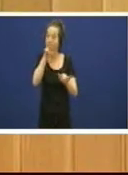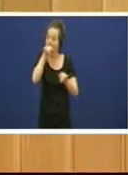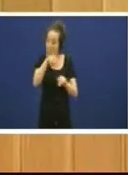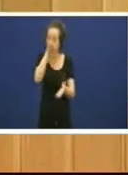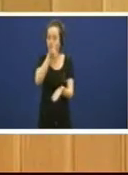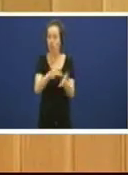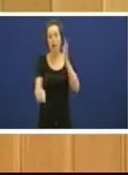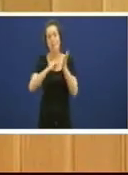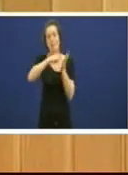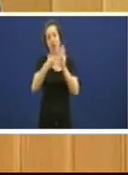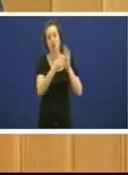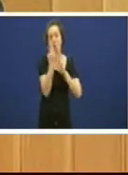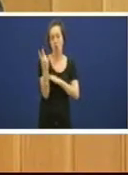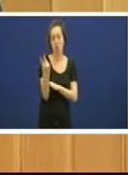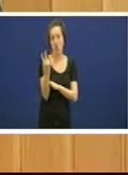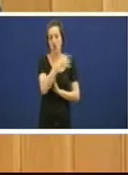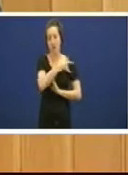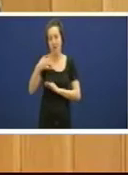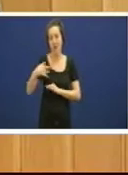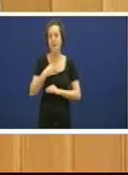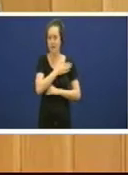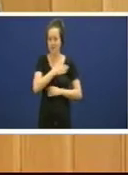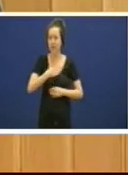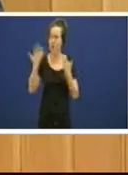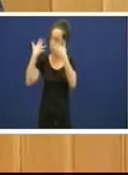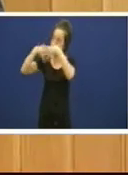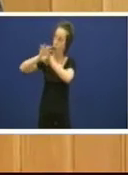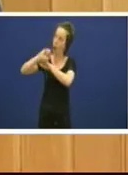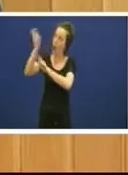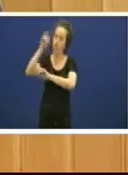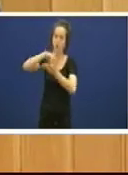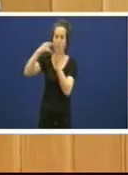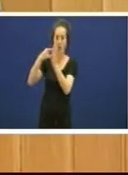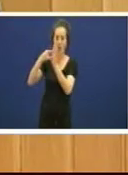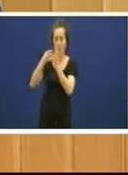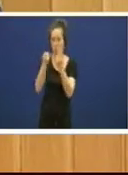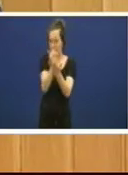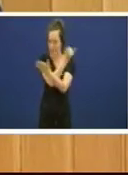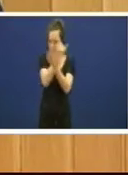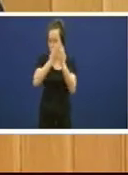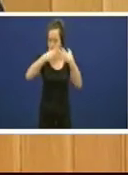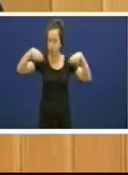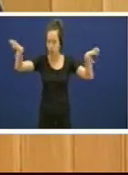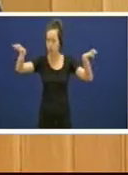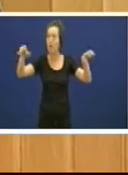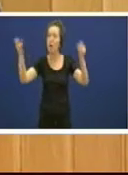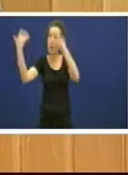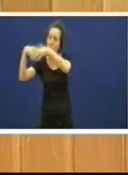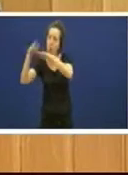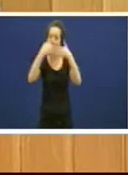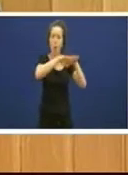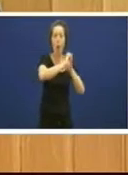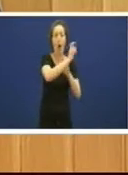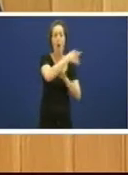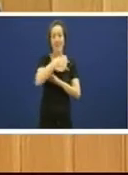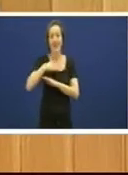naquel momento para integrarse noutros proxectos de fora de Galicia cada unha por o seu lado e que daquelas o supervisor o goberno bipartito non